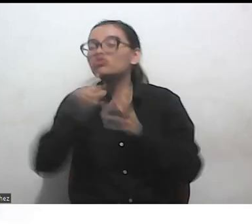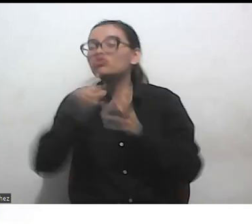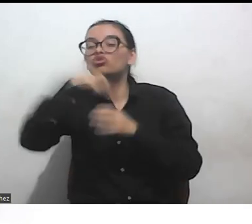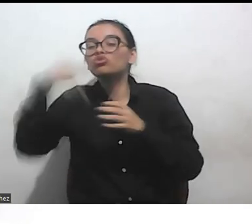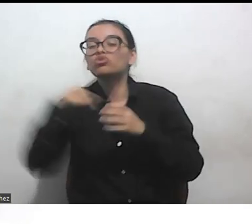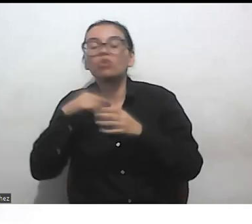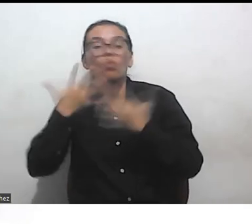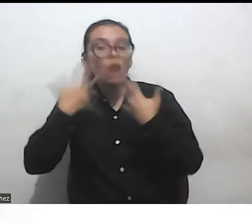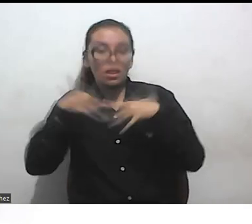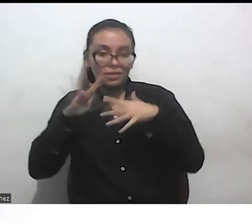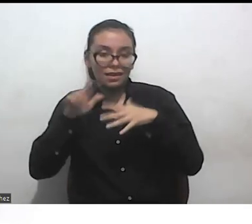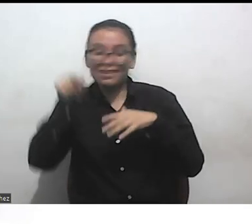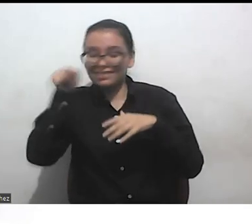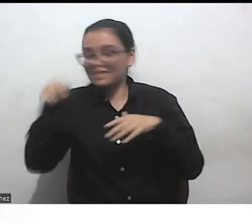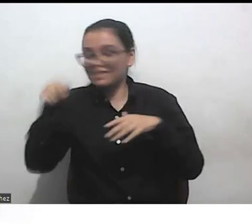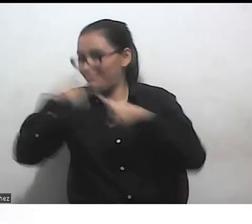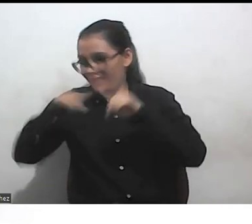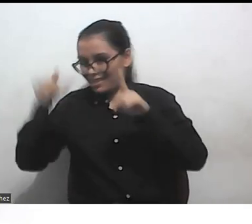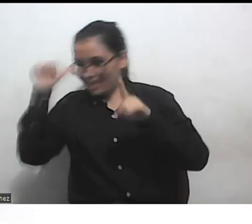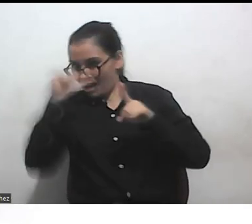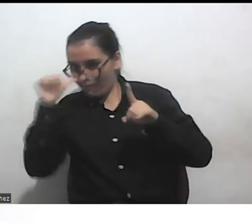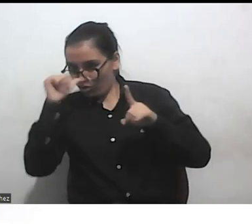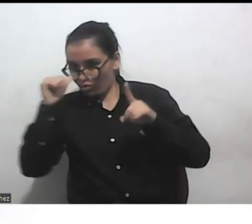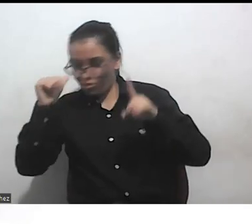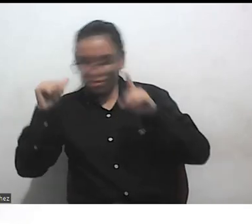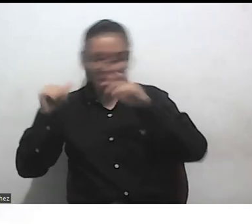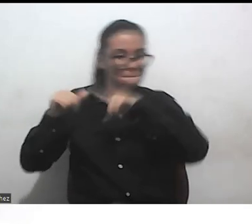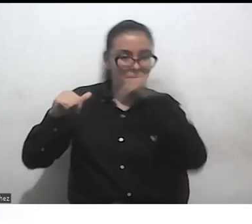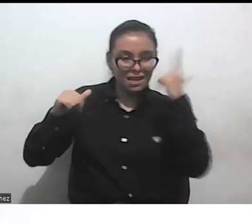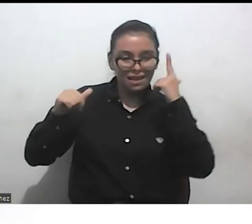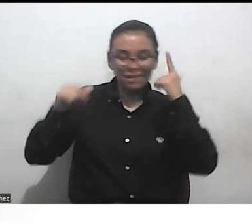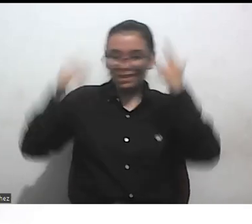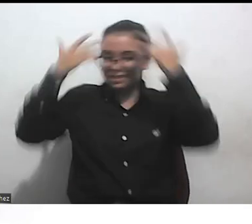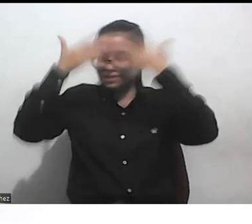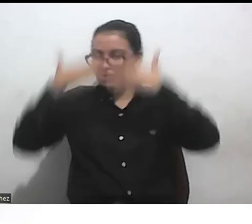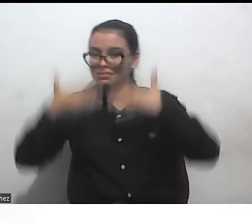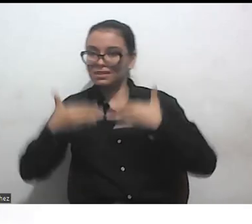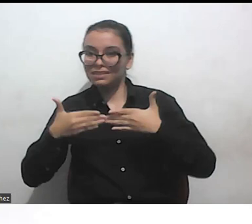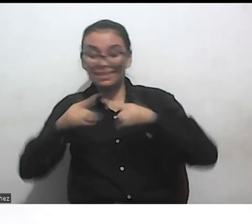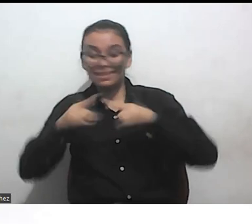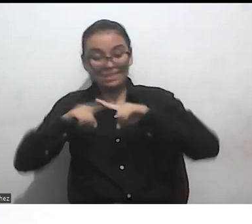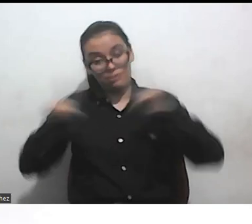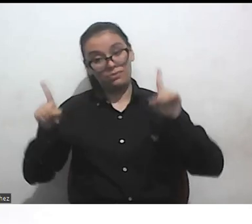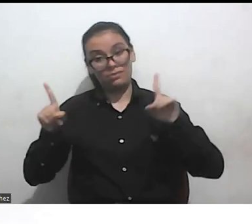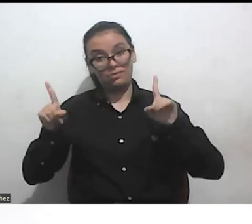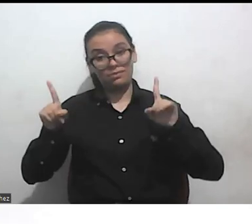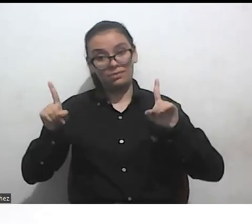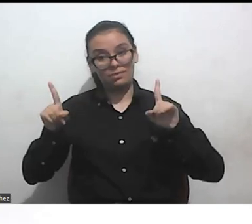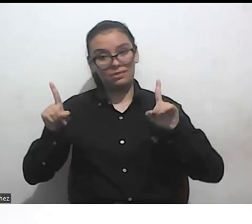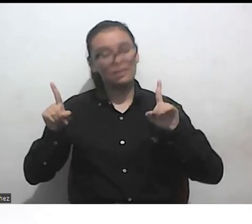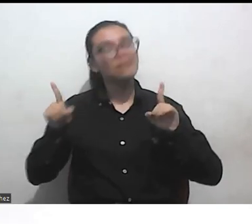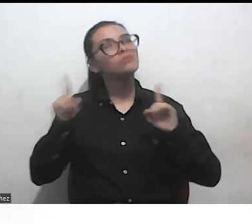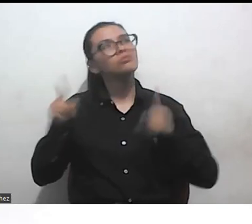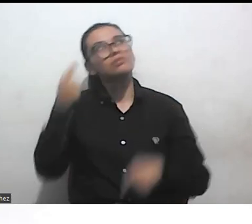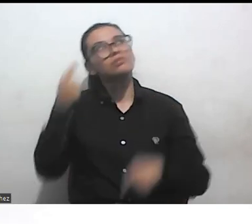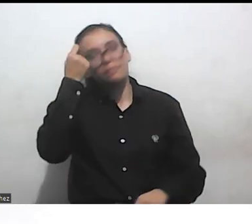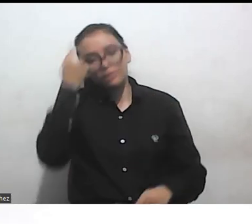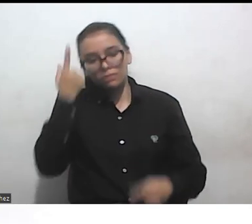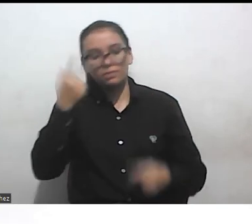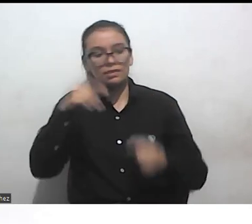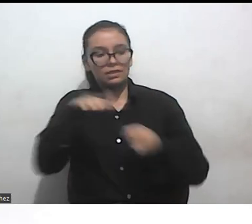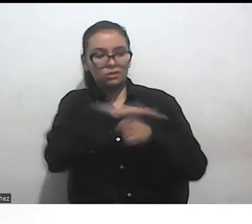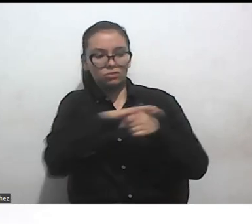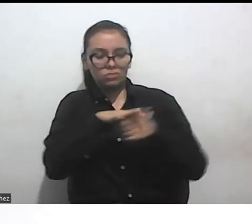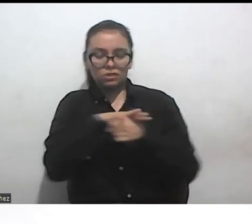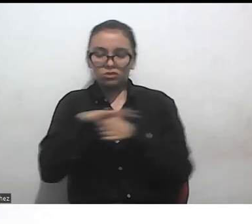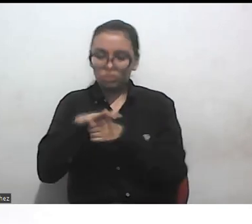no solo es saber eso, sino entender cuáles son las dinámicas que ocurren para desde el lugar que ocupamos